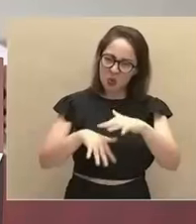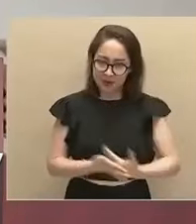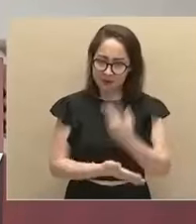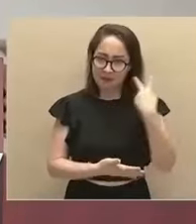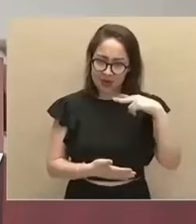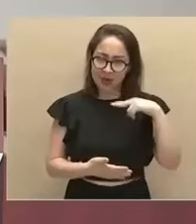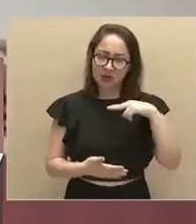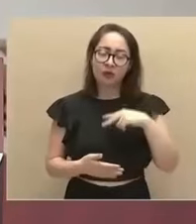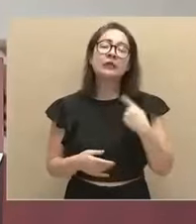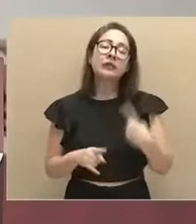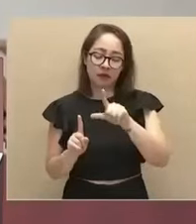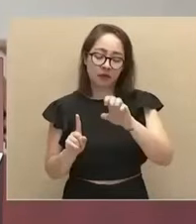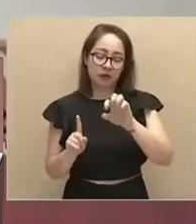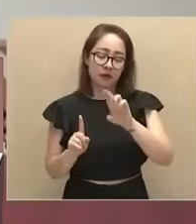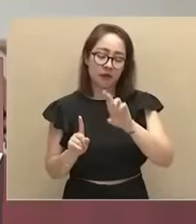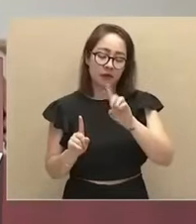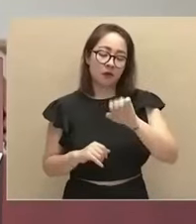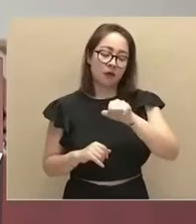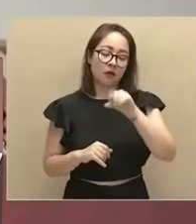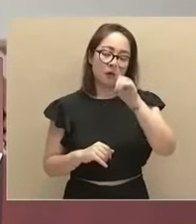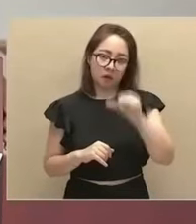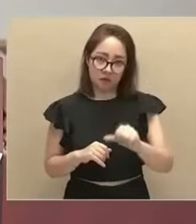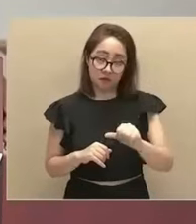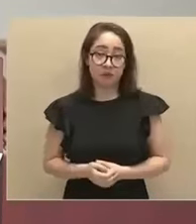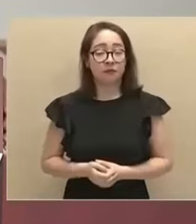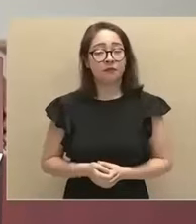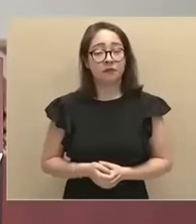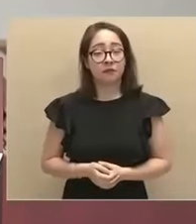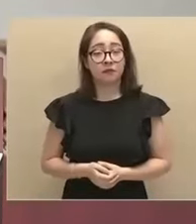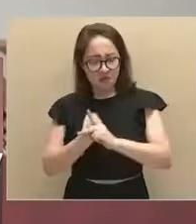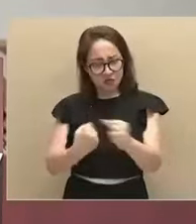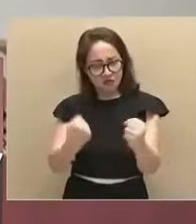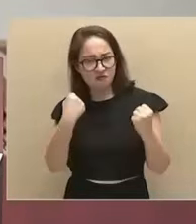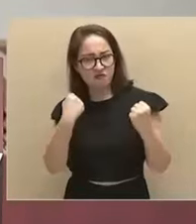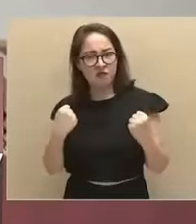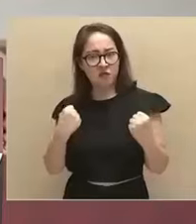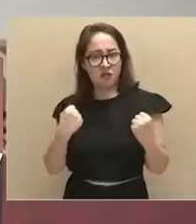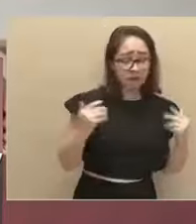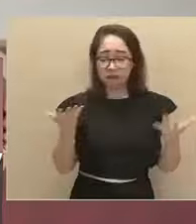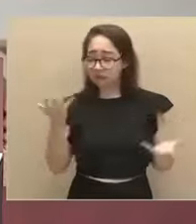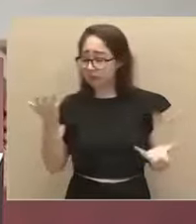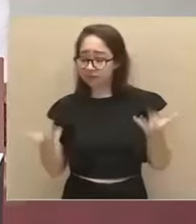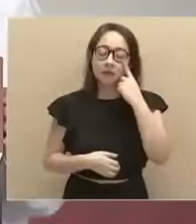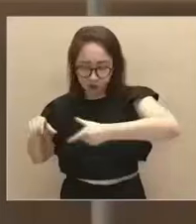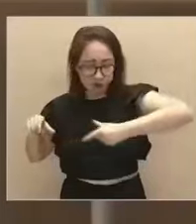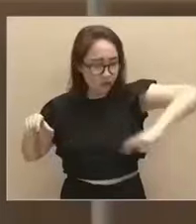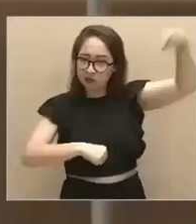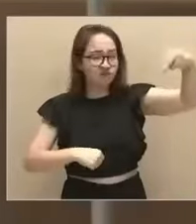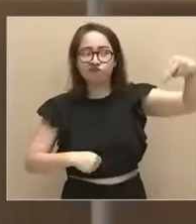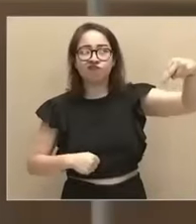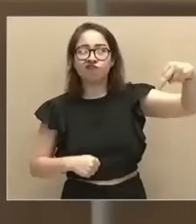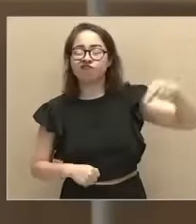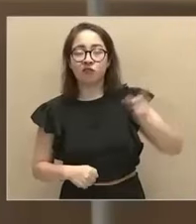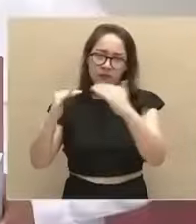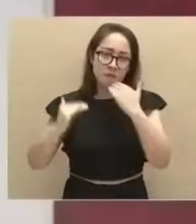José Sebastián Lerdo de Tejada, que decía que entre un pueblo, un país fuerte y uno débil, el desierto. Luego,